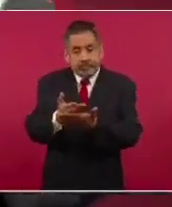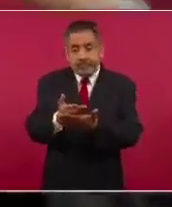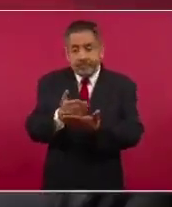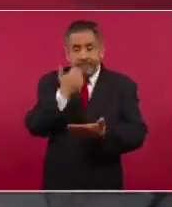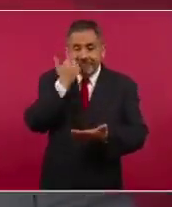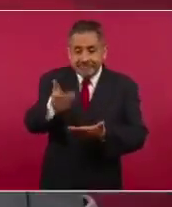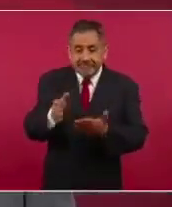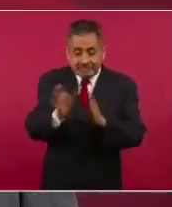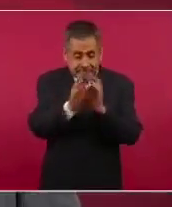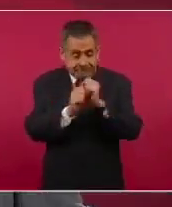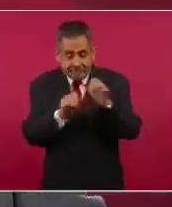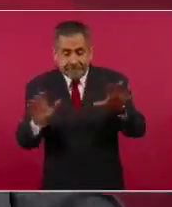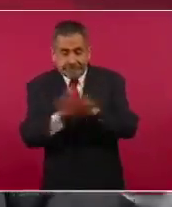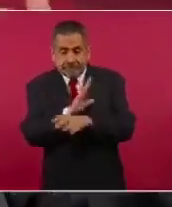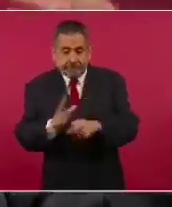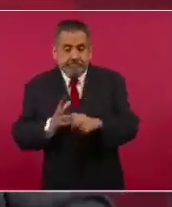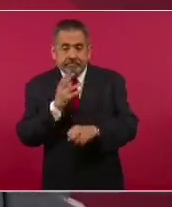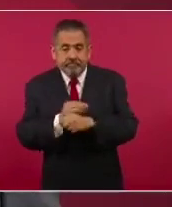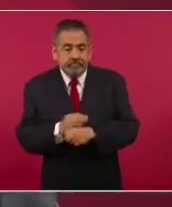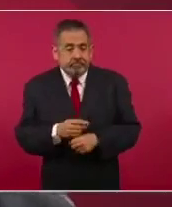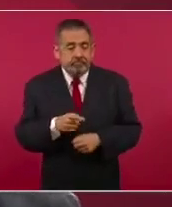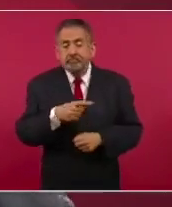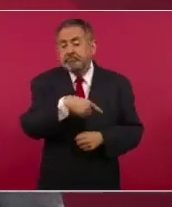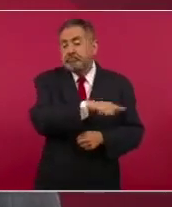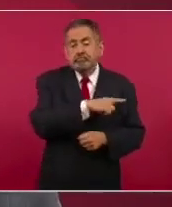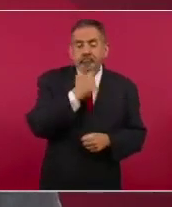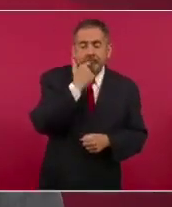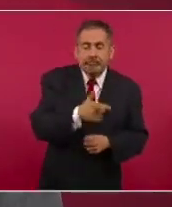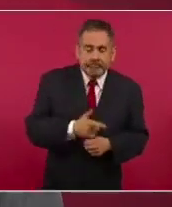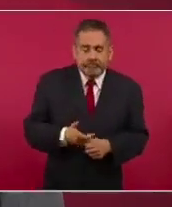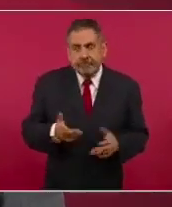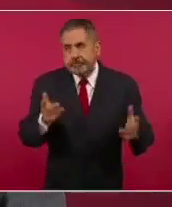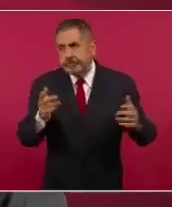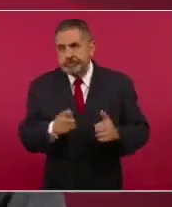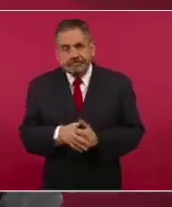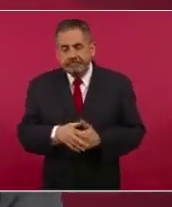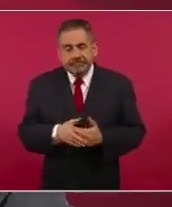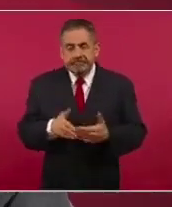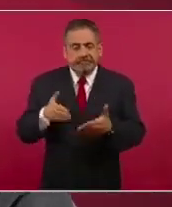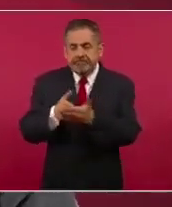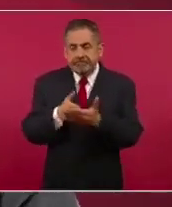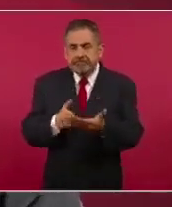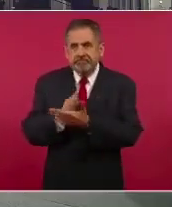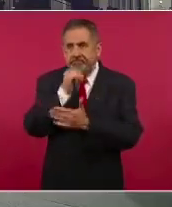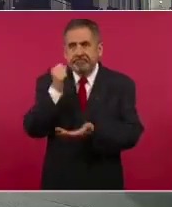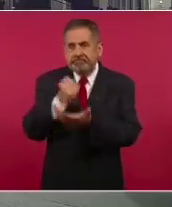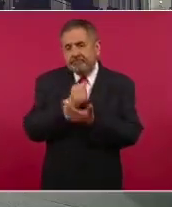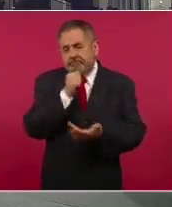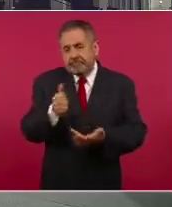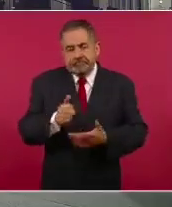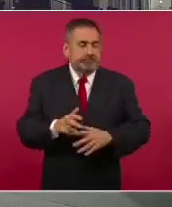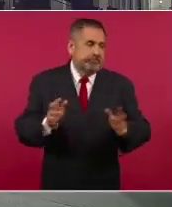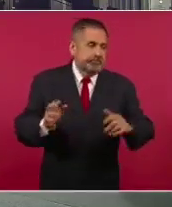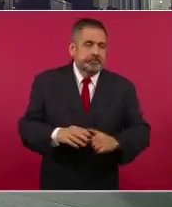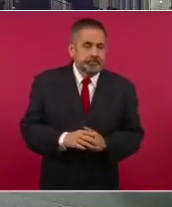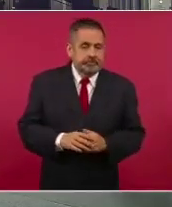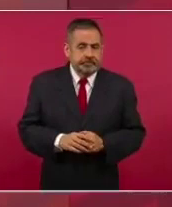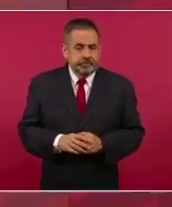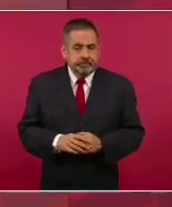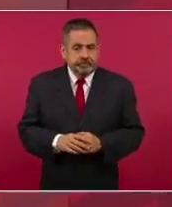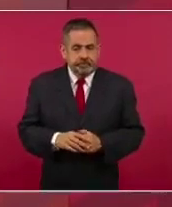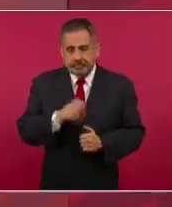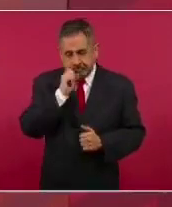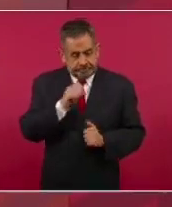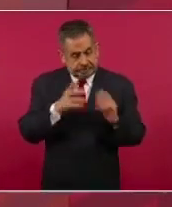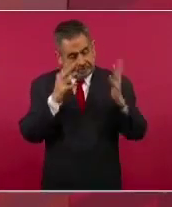la Constitución, pero ya dijimos, eso no va a permitirse. Aplauso.